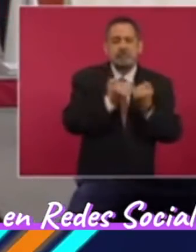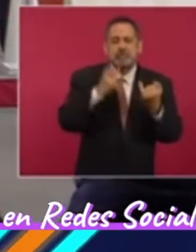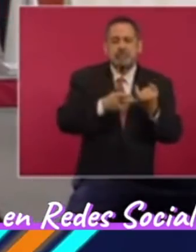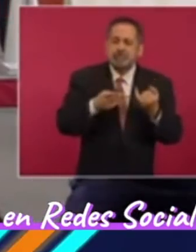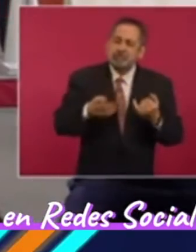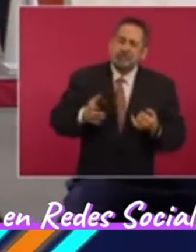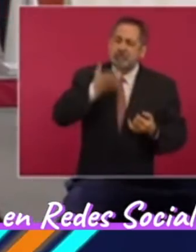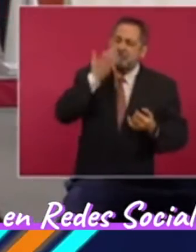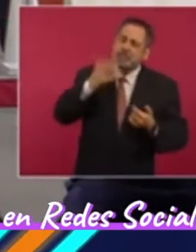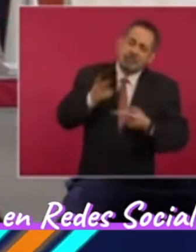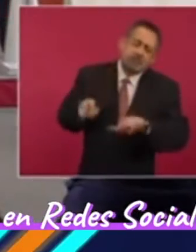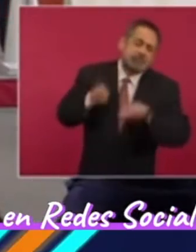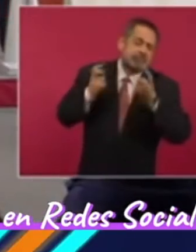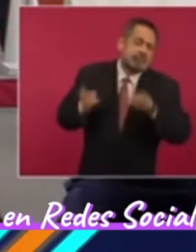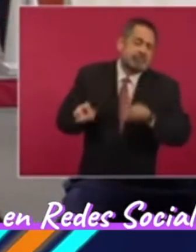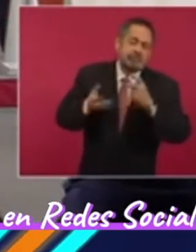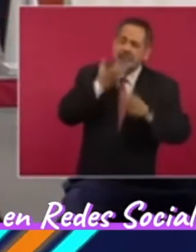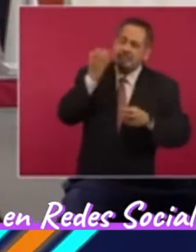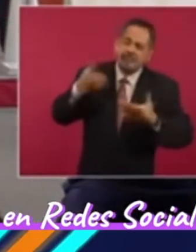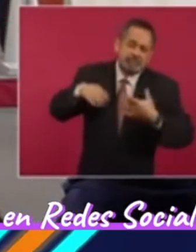saquear, a robar.